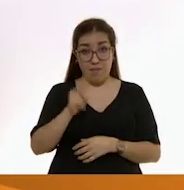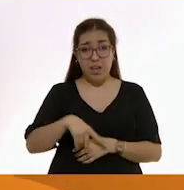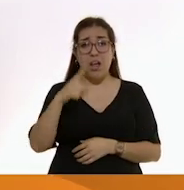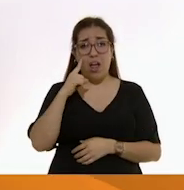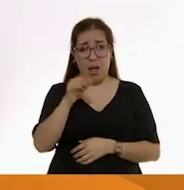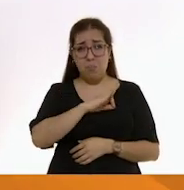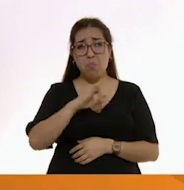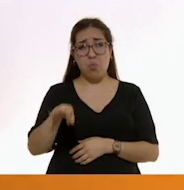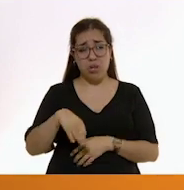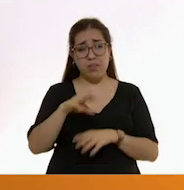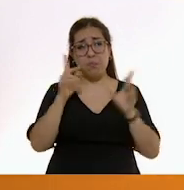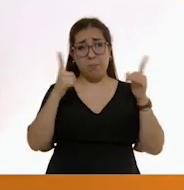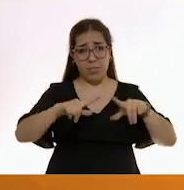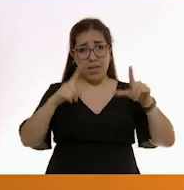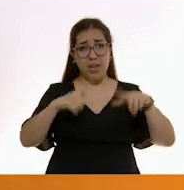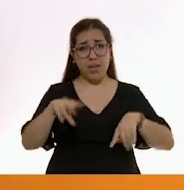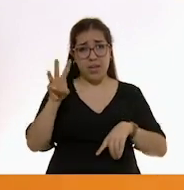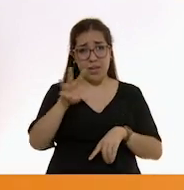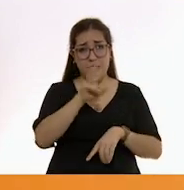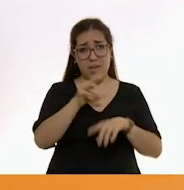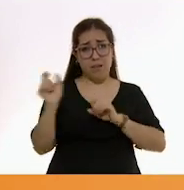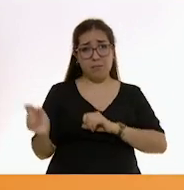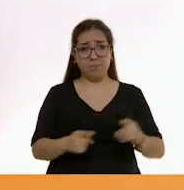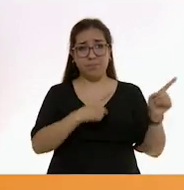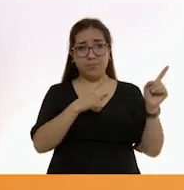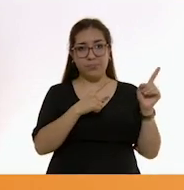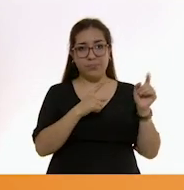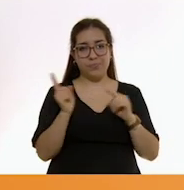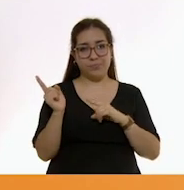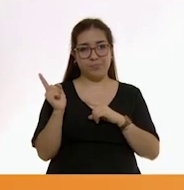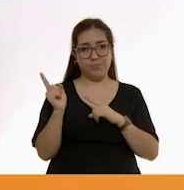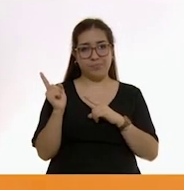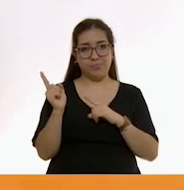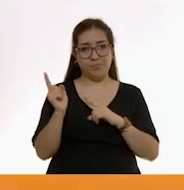liga aprendeencasa.cep.gov.mx